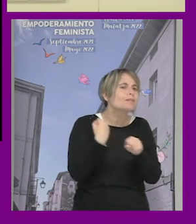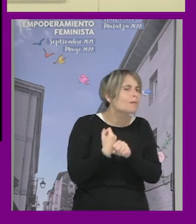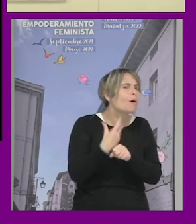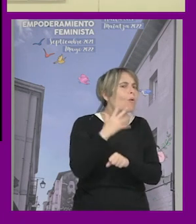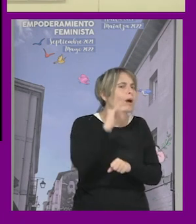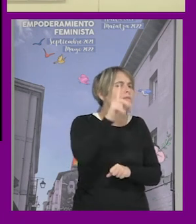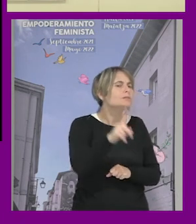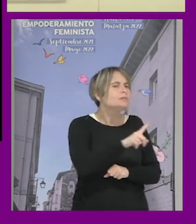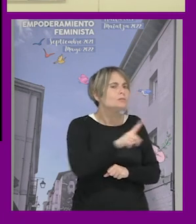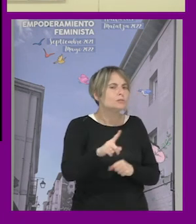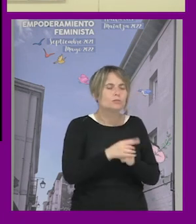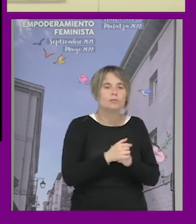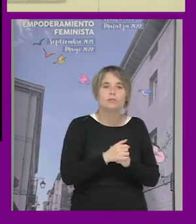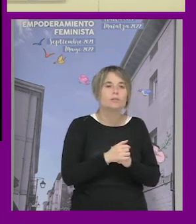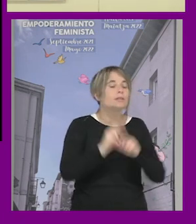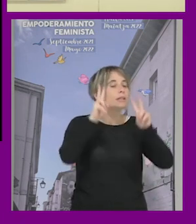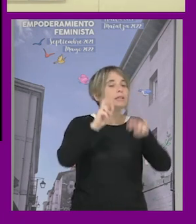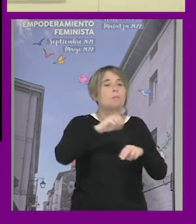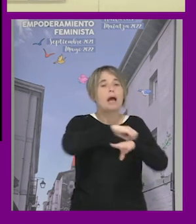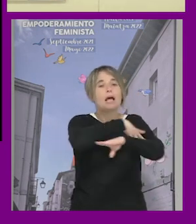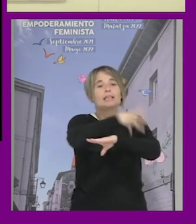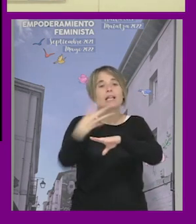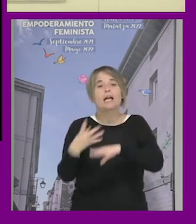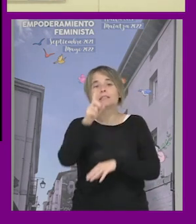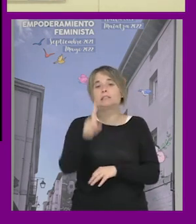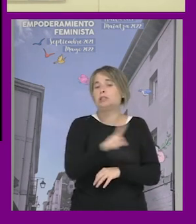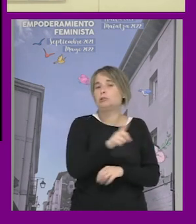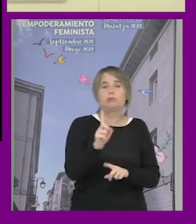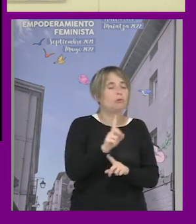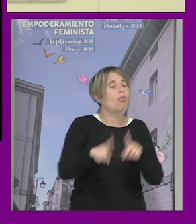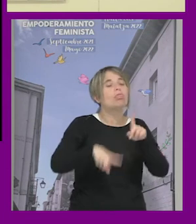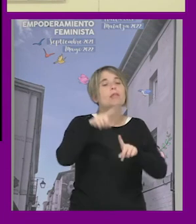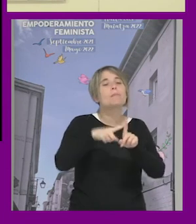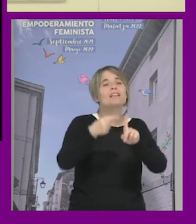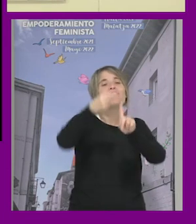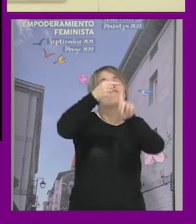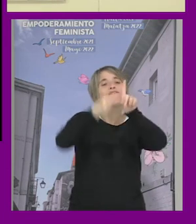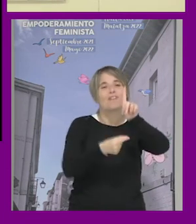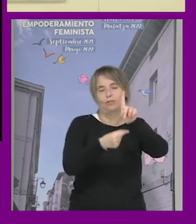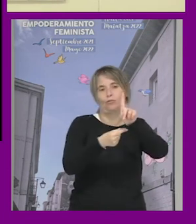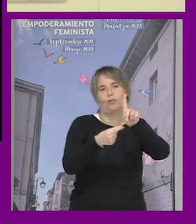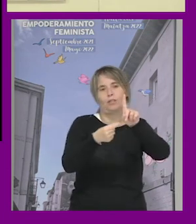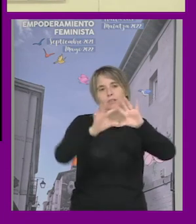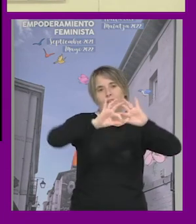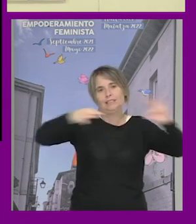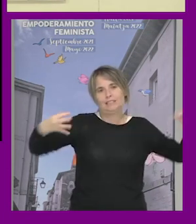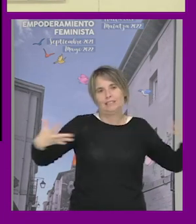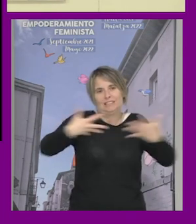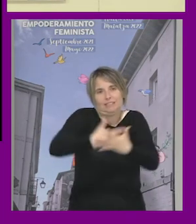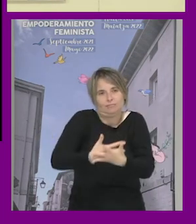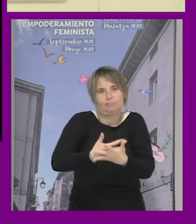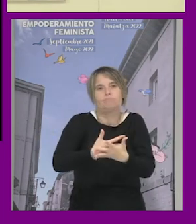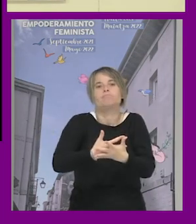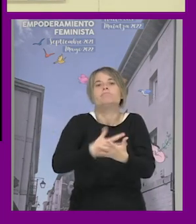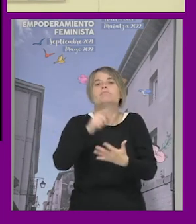fue que no era un tema de ser trans o no ser trans que había muchísimos factores que interseccionaban entre ellos y que